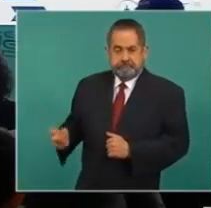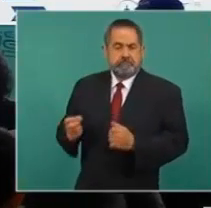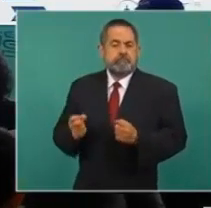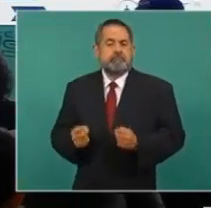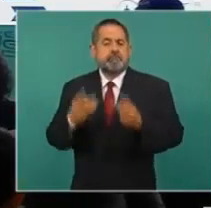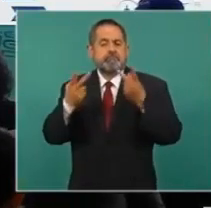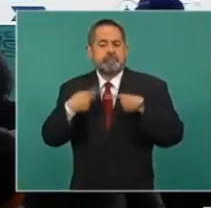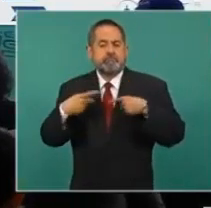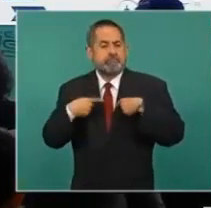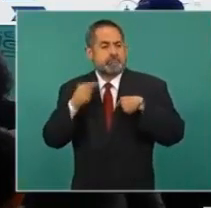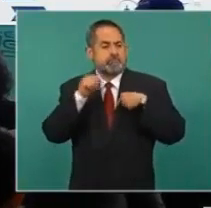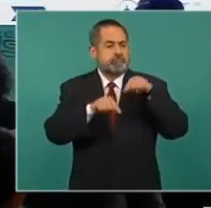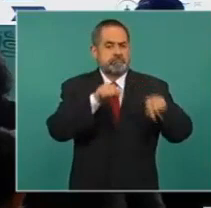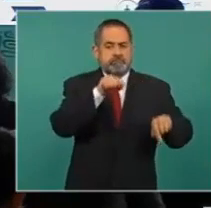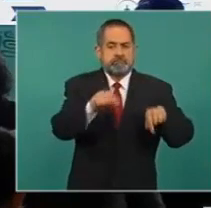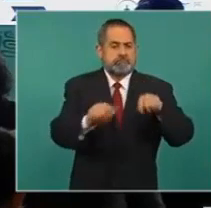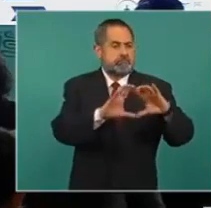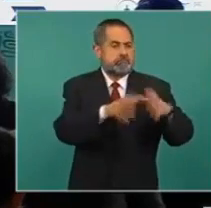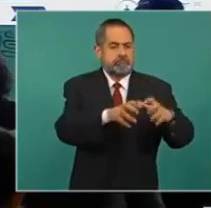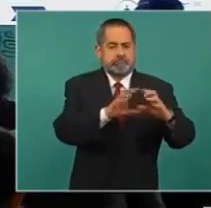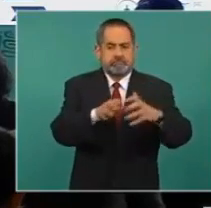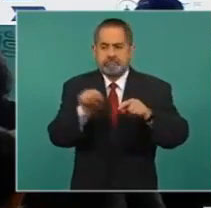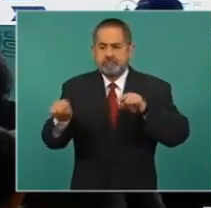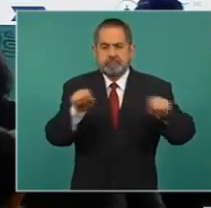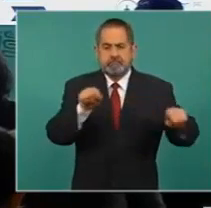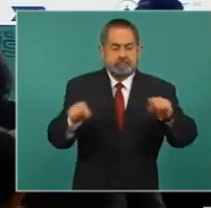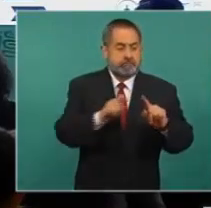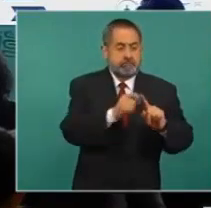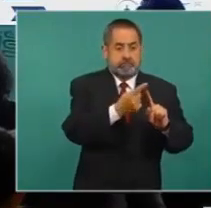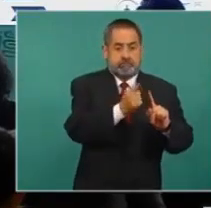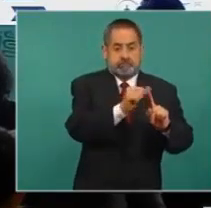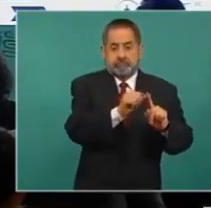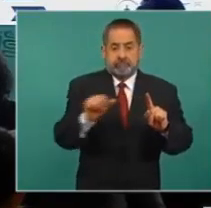desplegado en el periodo del 21 de septiembre al 20 de octubre.